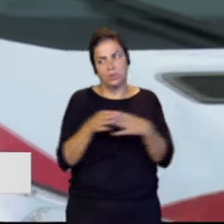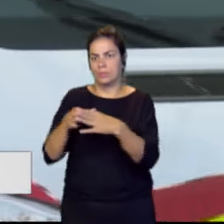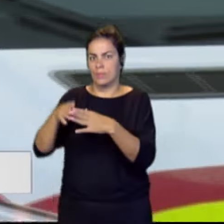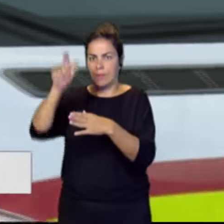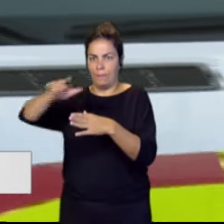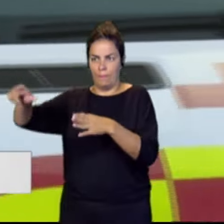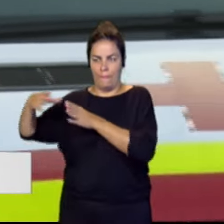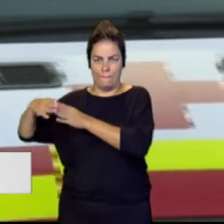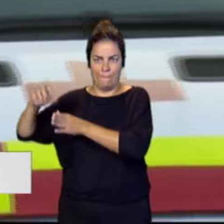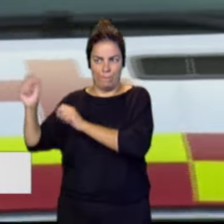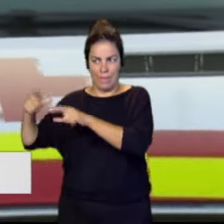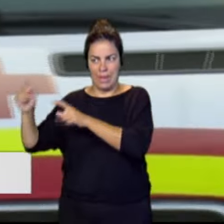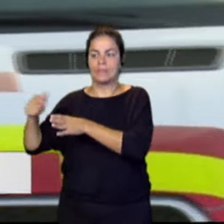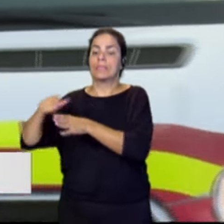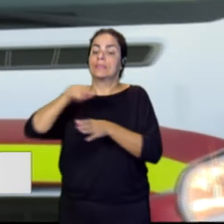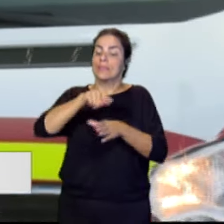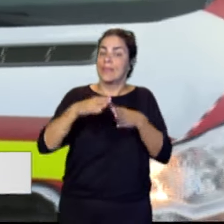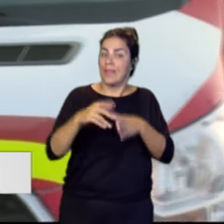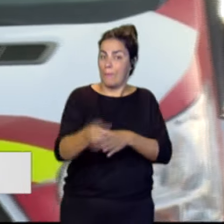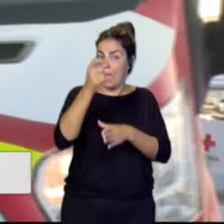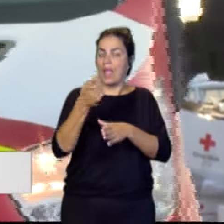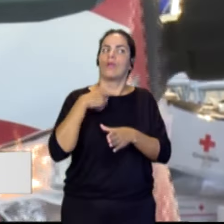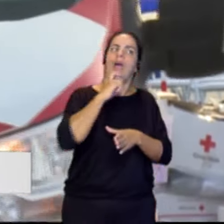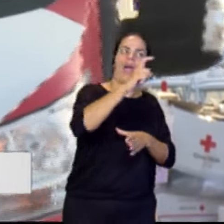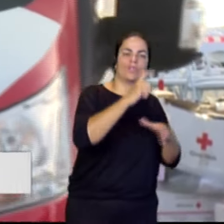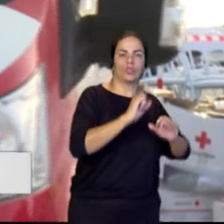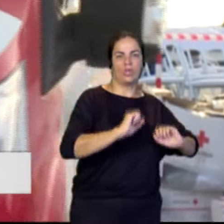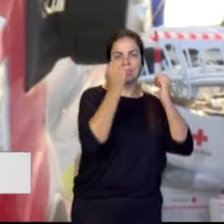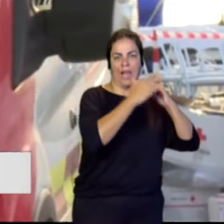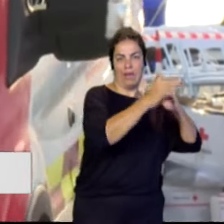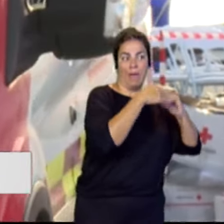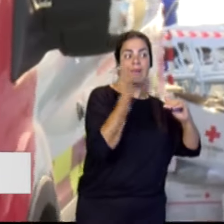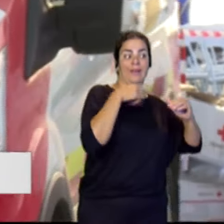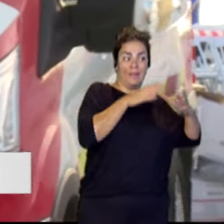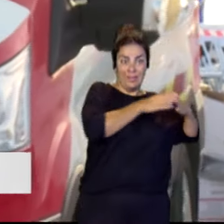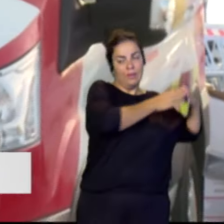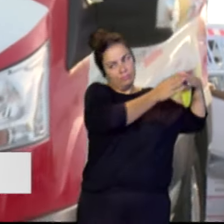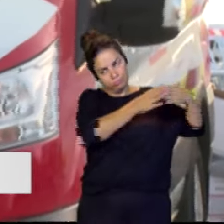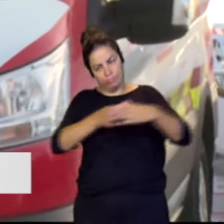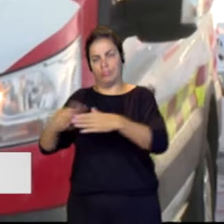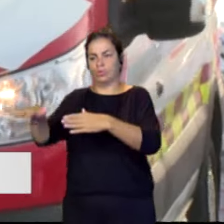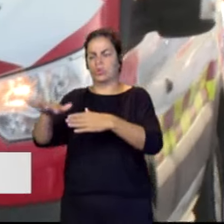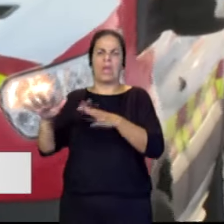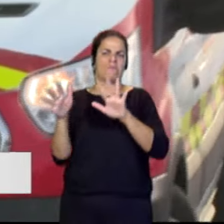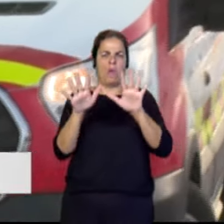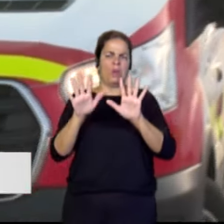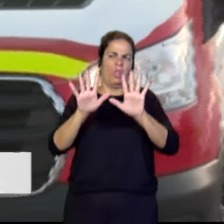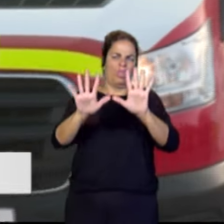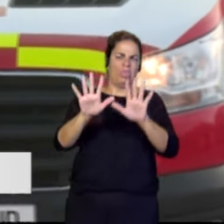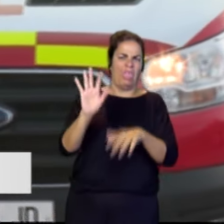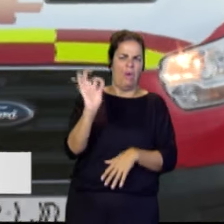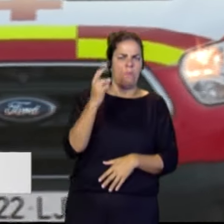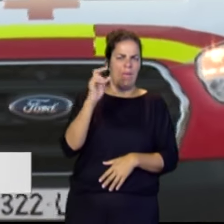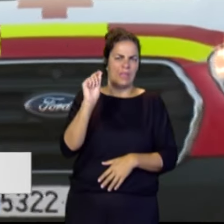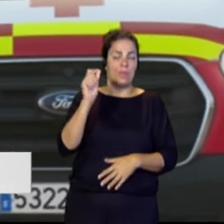y dio la voz de alarma a la Salva Mar, que acudió hasta ese lugar aproximadamente 10 minutos, 20 minutos, hasta donde llega la Salva Mar,